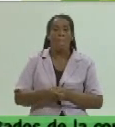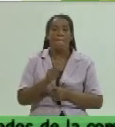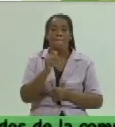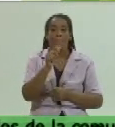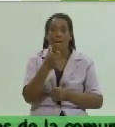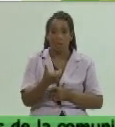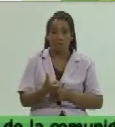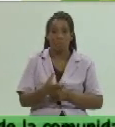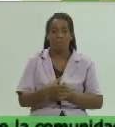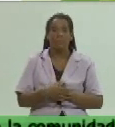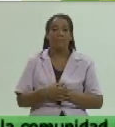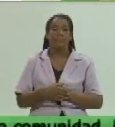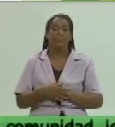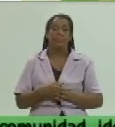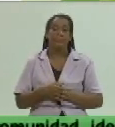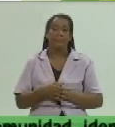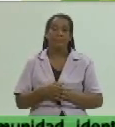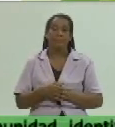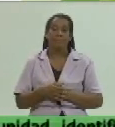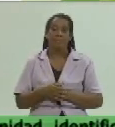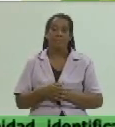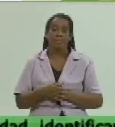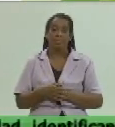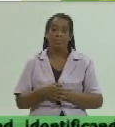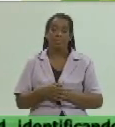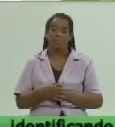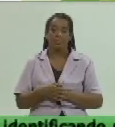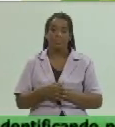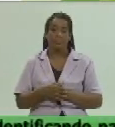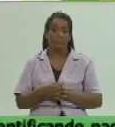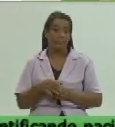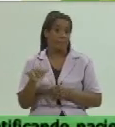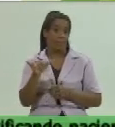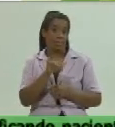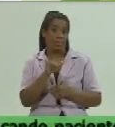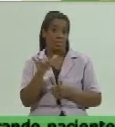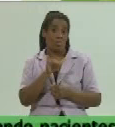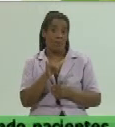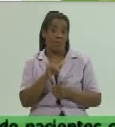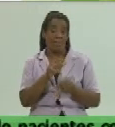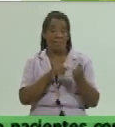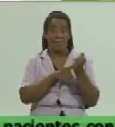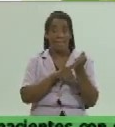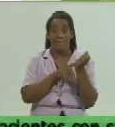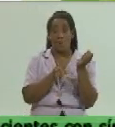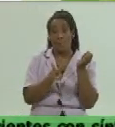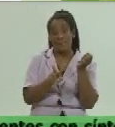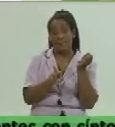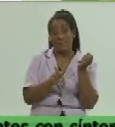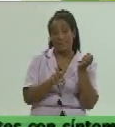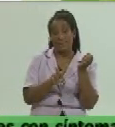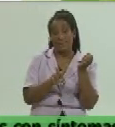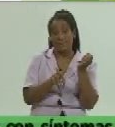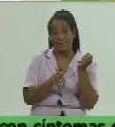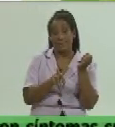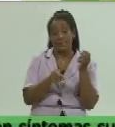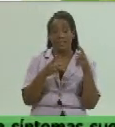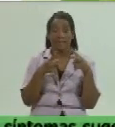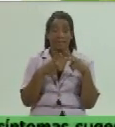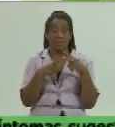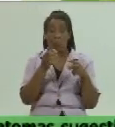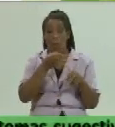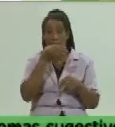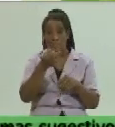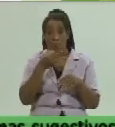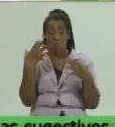para los precios que se fijan a nivel de de provincia hay un precio referencial a nivel de provincia como bien explicó el director